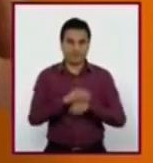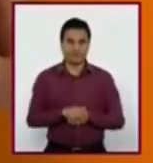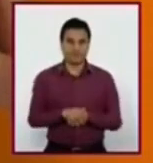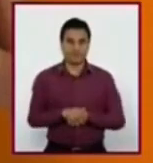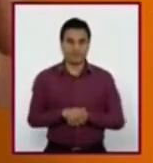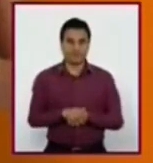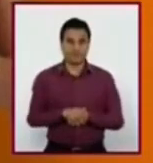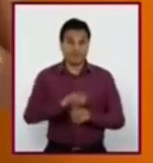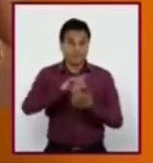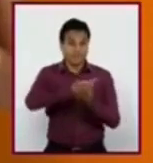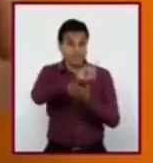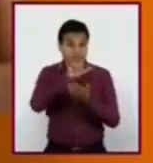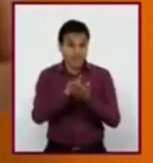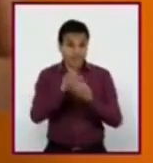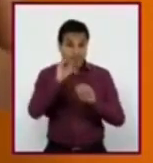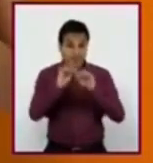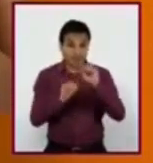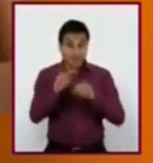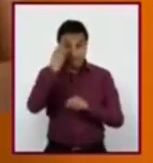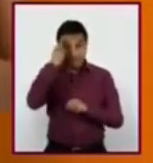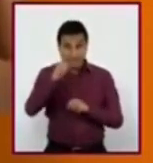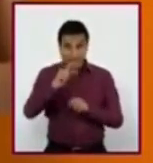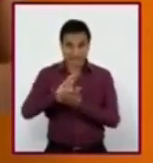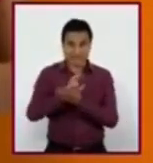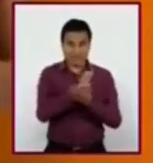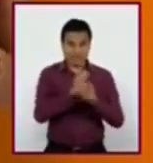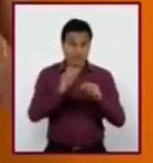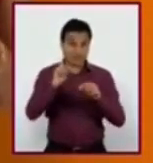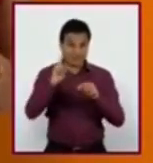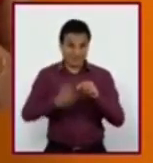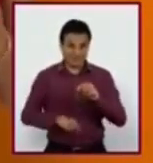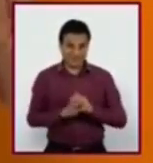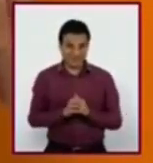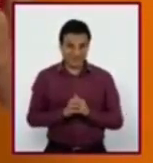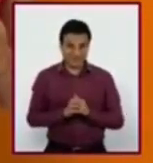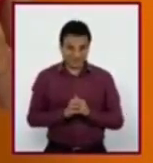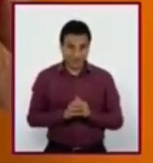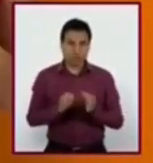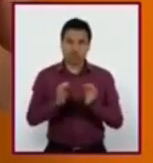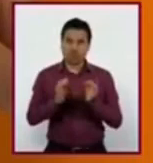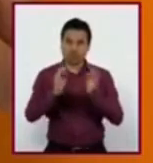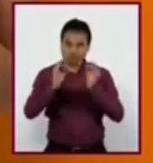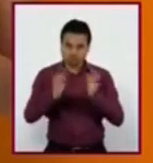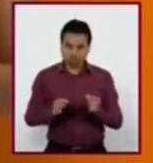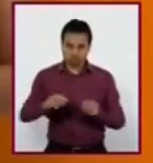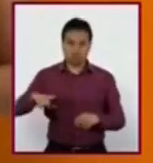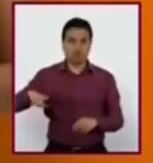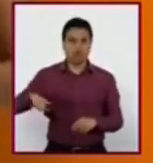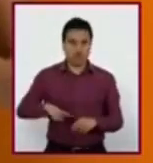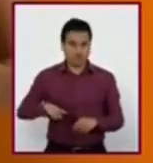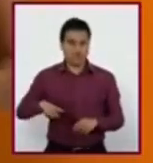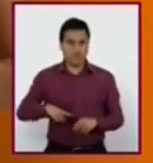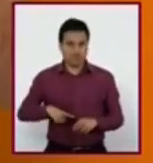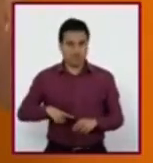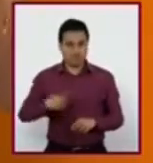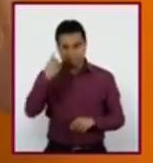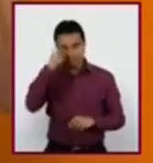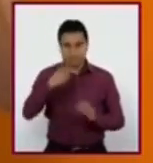disposiciones de la ley para prevenir y eliminar la discriminación son de orden público y de interés social. Entonces,